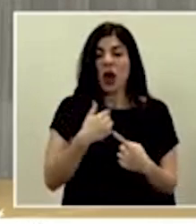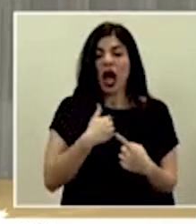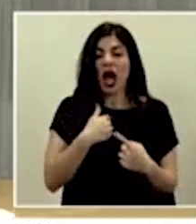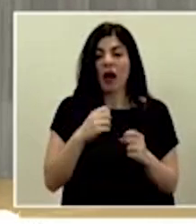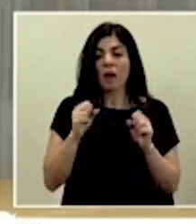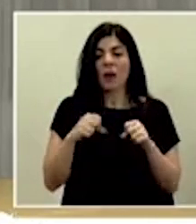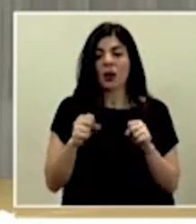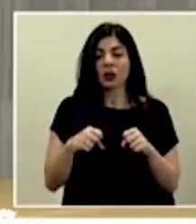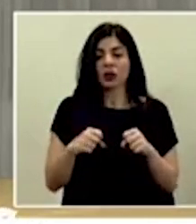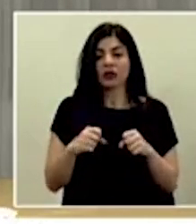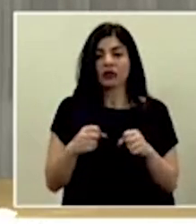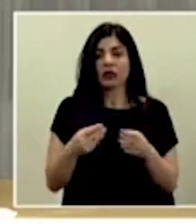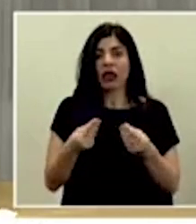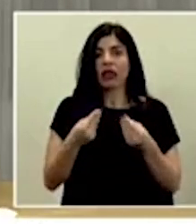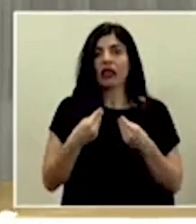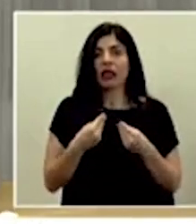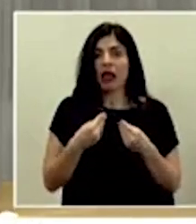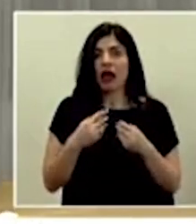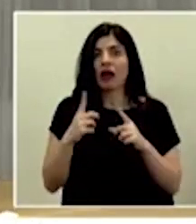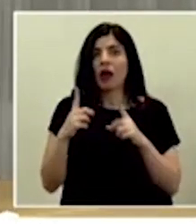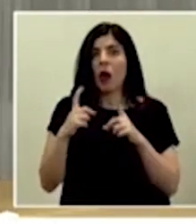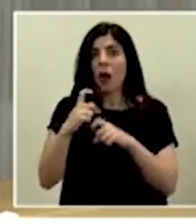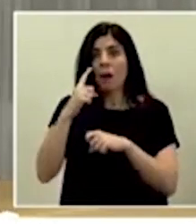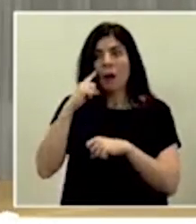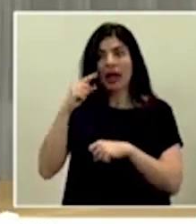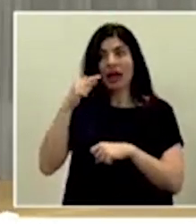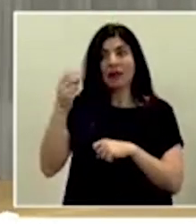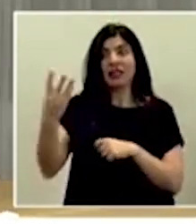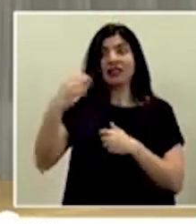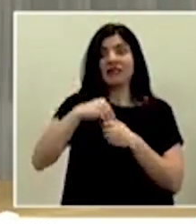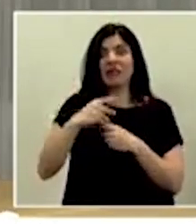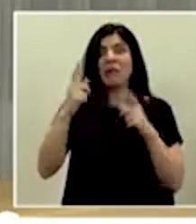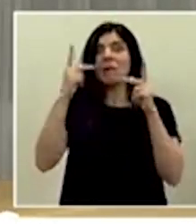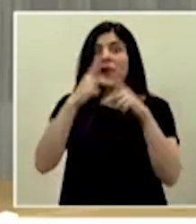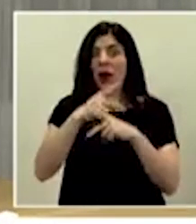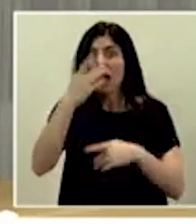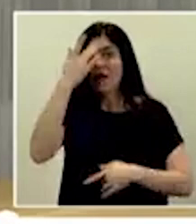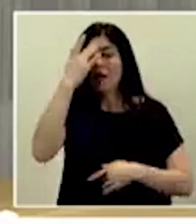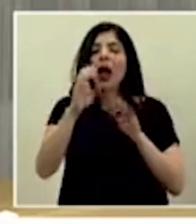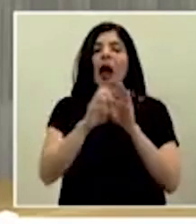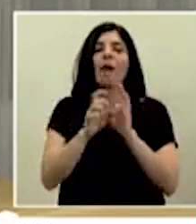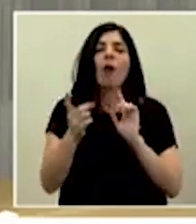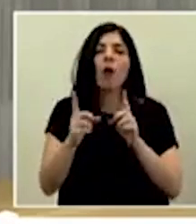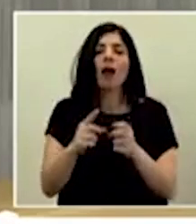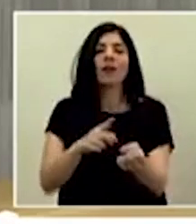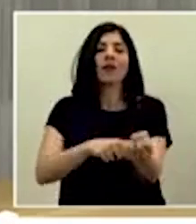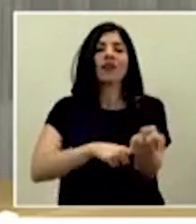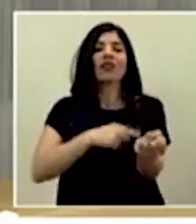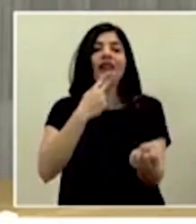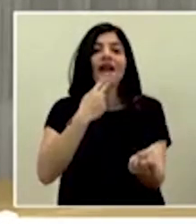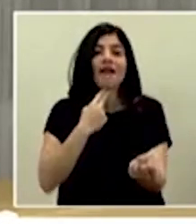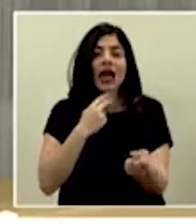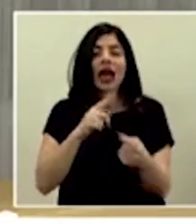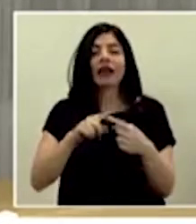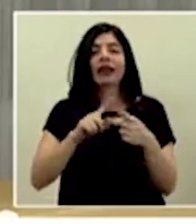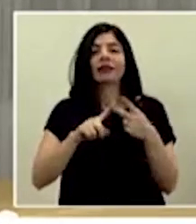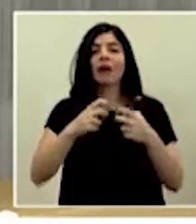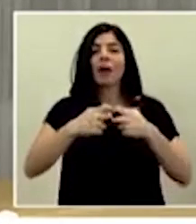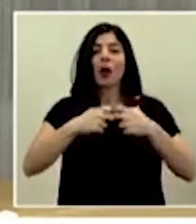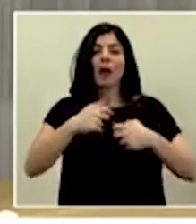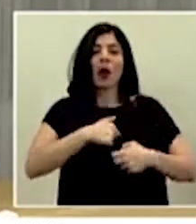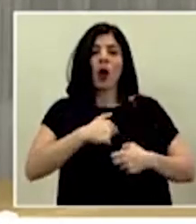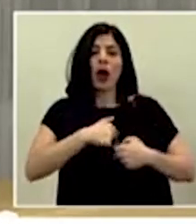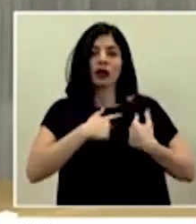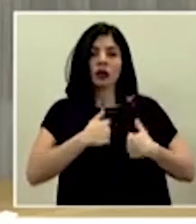enfermedad por influenza. Que incluye la diabetes, todos los que tienen cardiopatías,